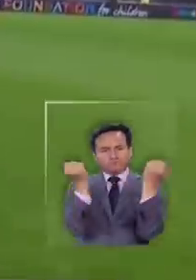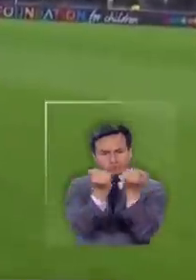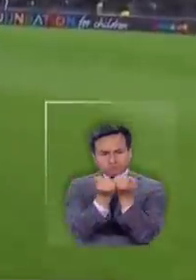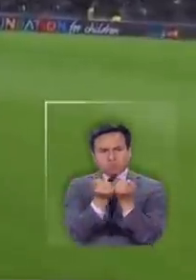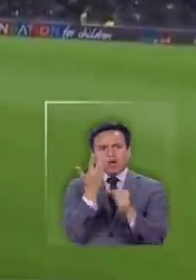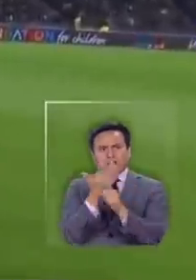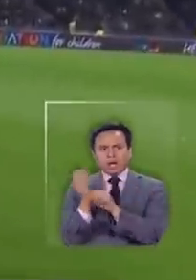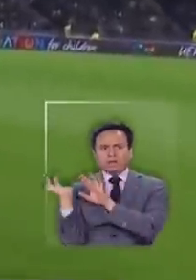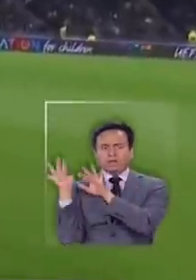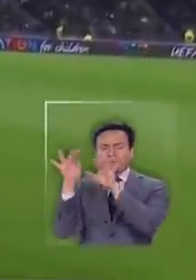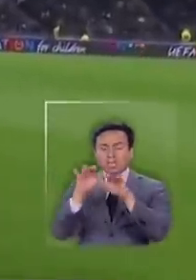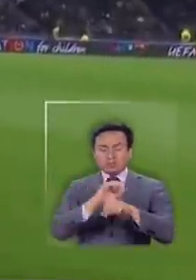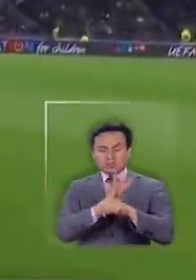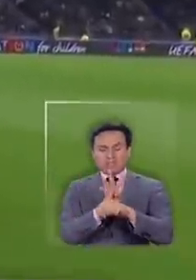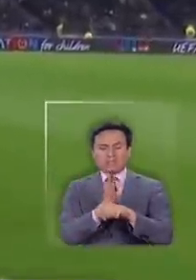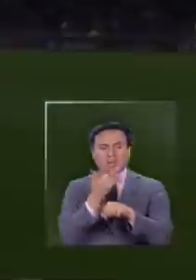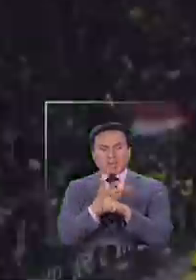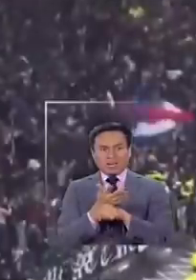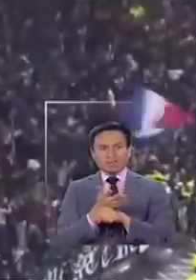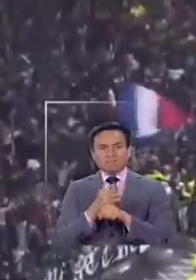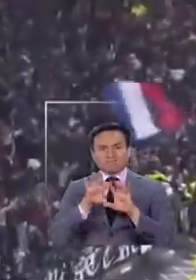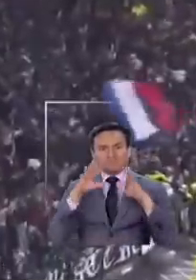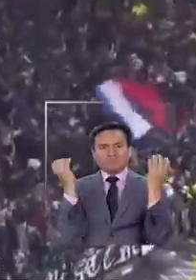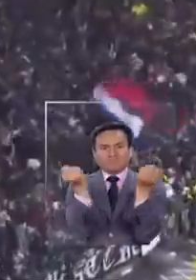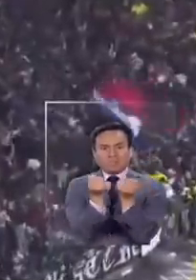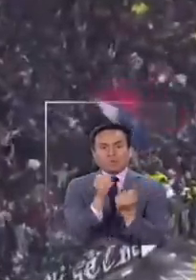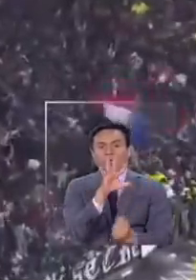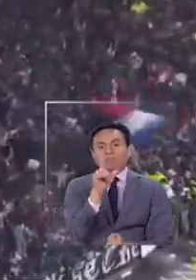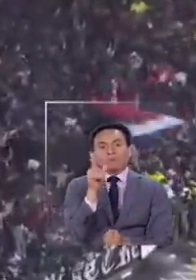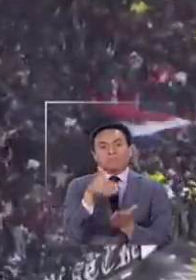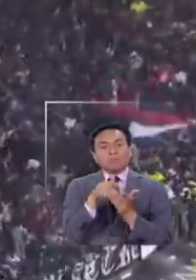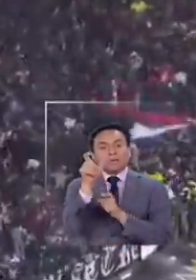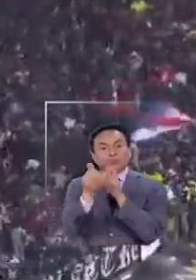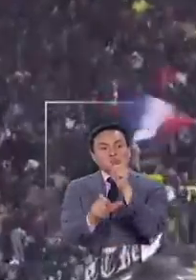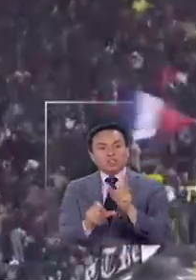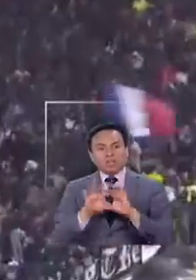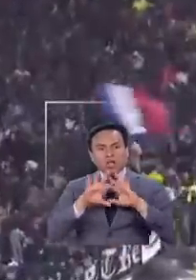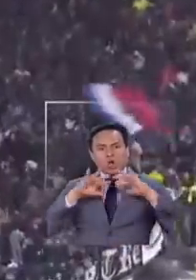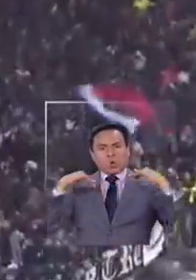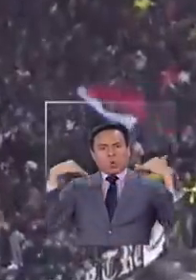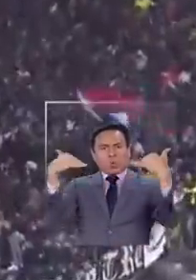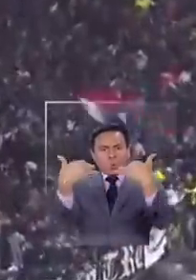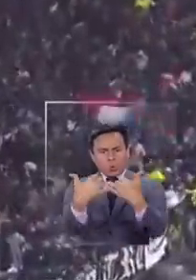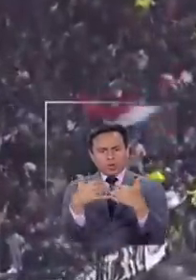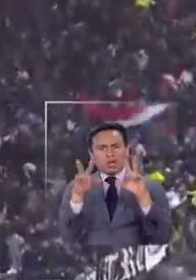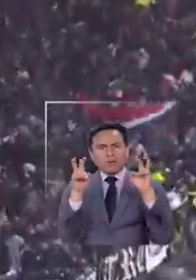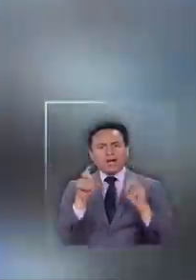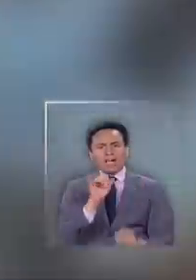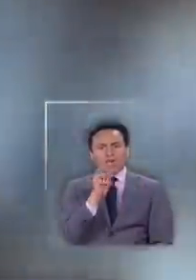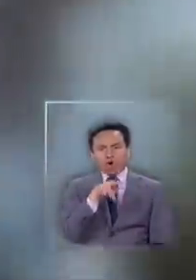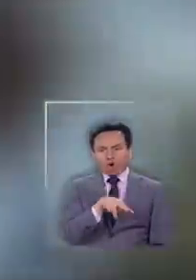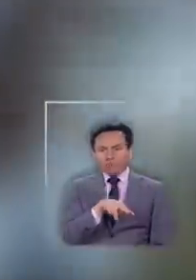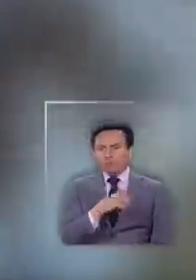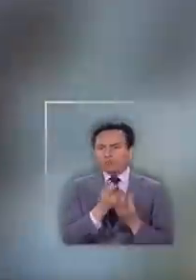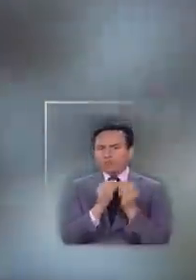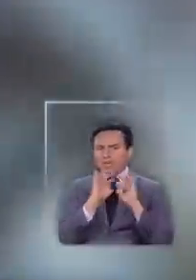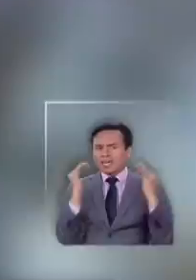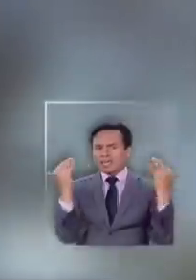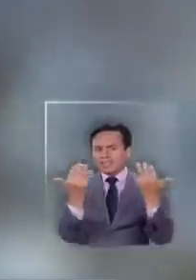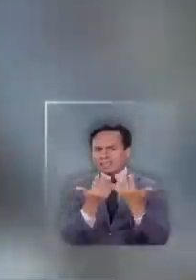época de coronavirus más de 57.000 personas repletaron el Parque Olímpico de León para